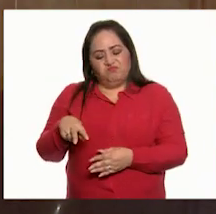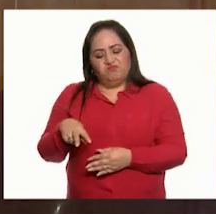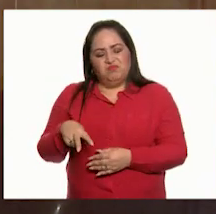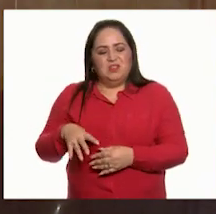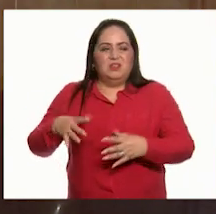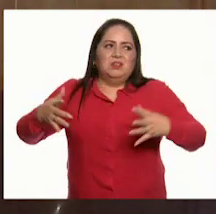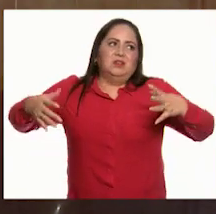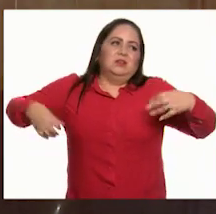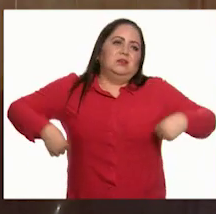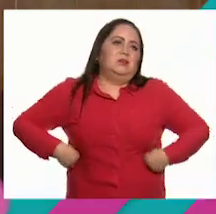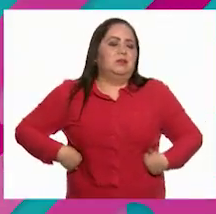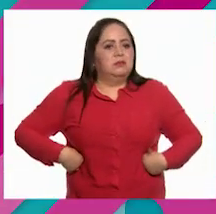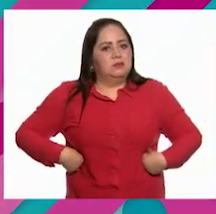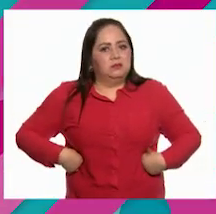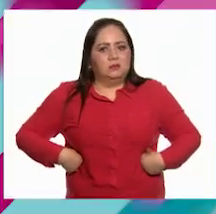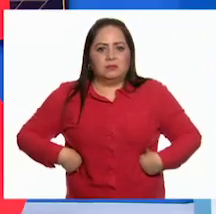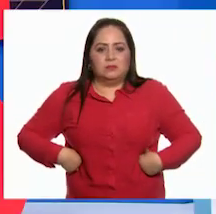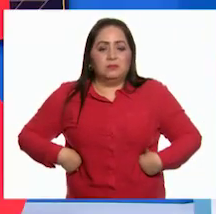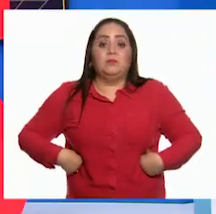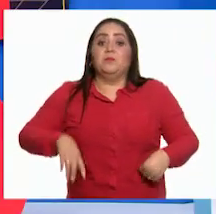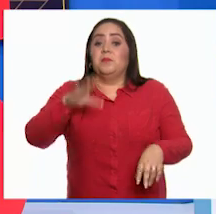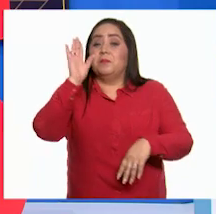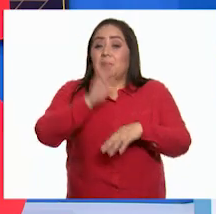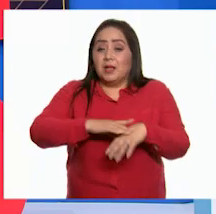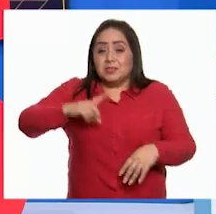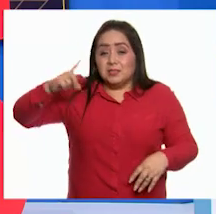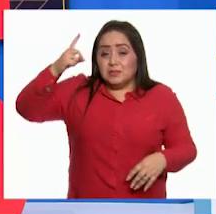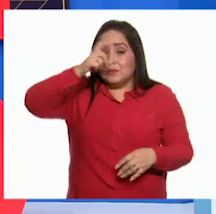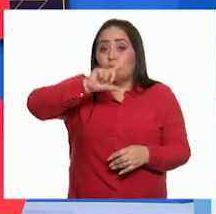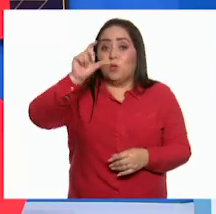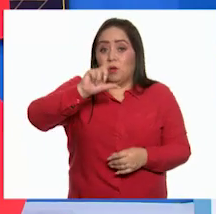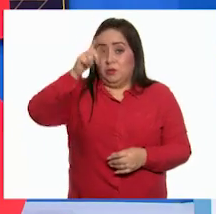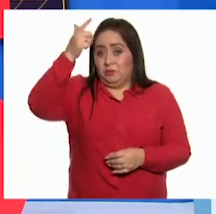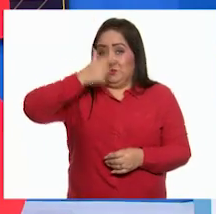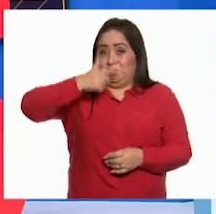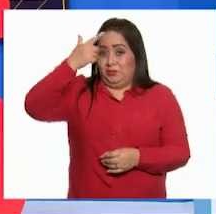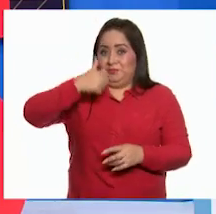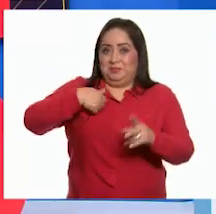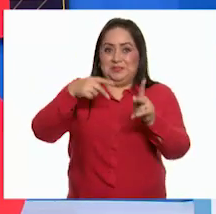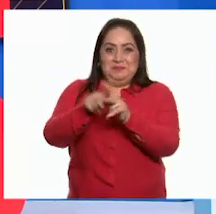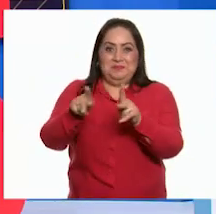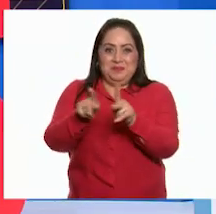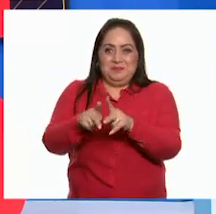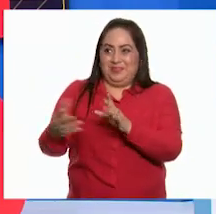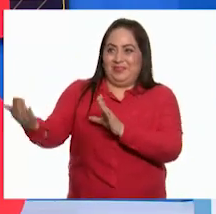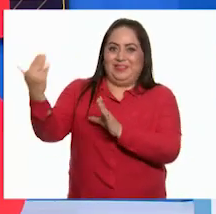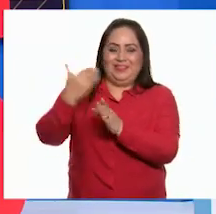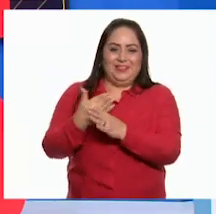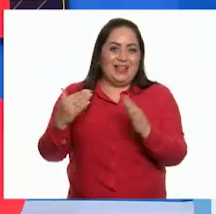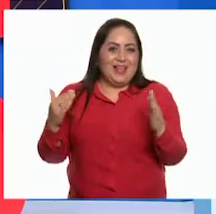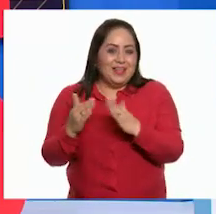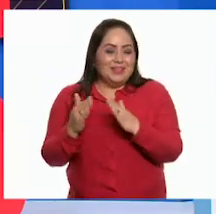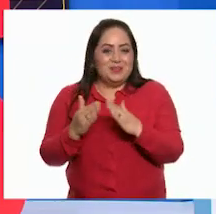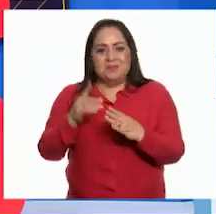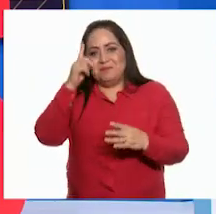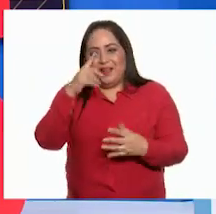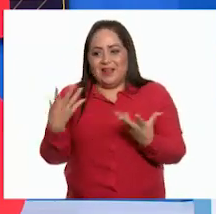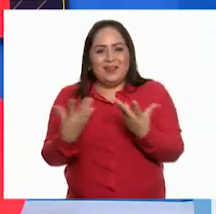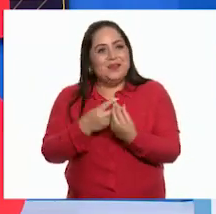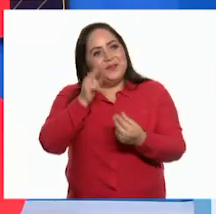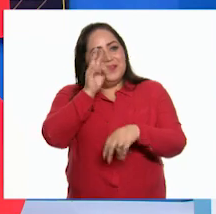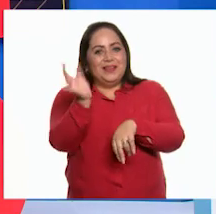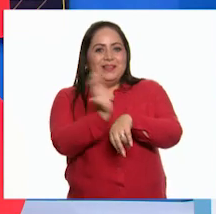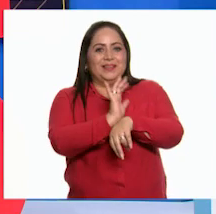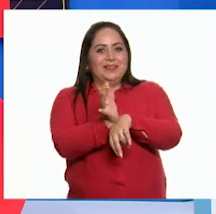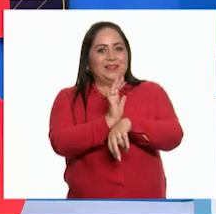fastidio! Lo más difícil fue cuando una noche llegaron mis primas y primos a mi casa para ver juntos una